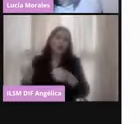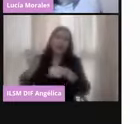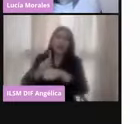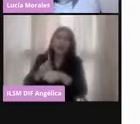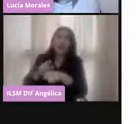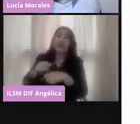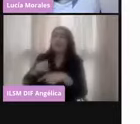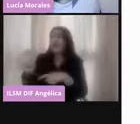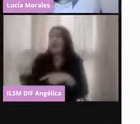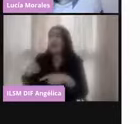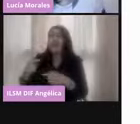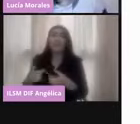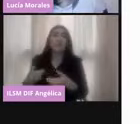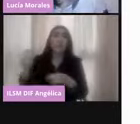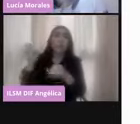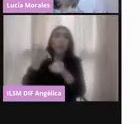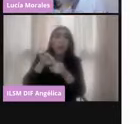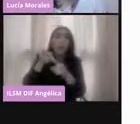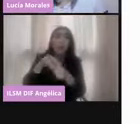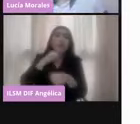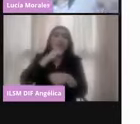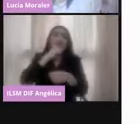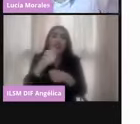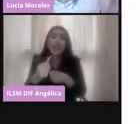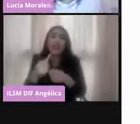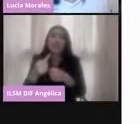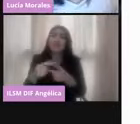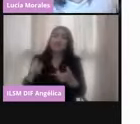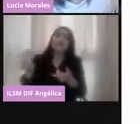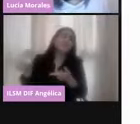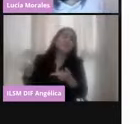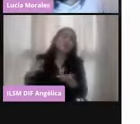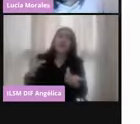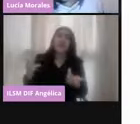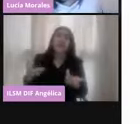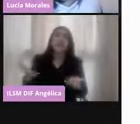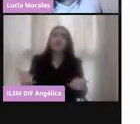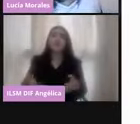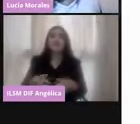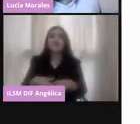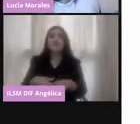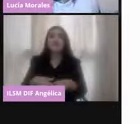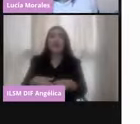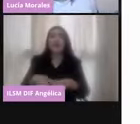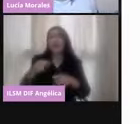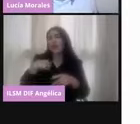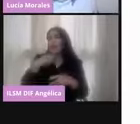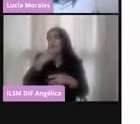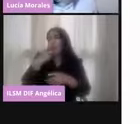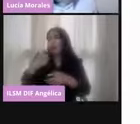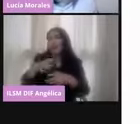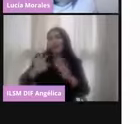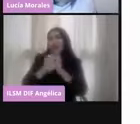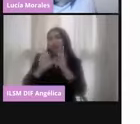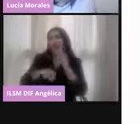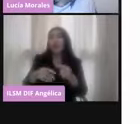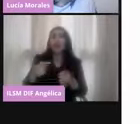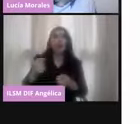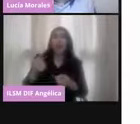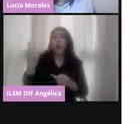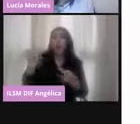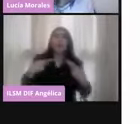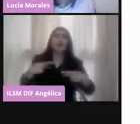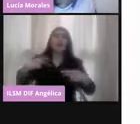influencia en las políticas públicas, tiene una menor influencia. Yo siempre digo, cuando alguien me llega a preguntar en algún